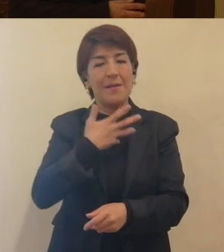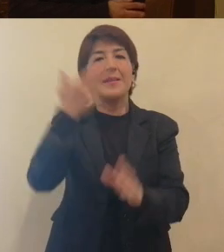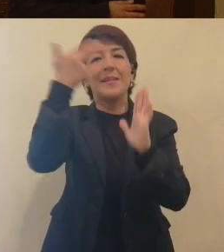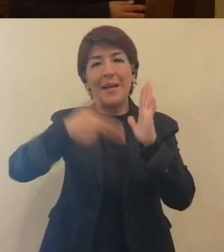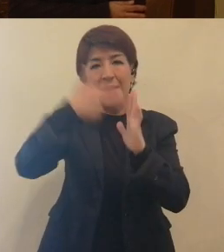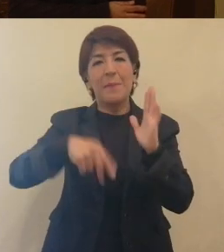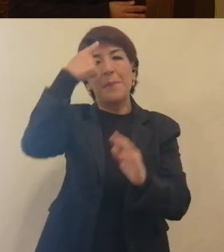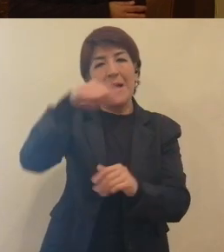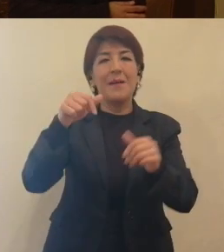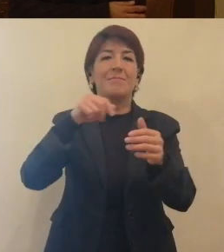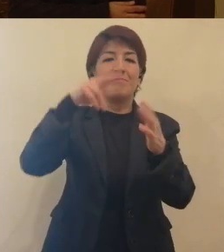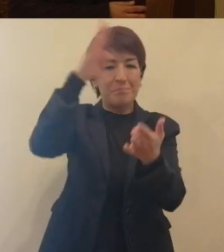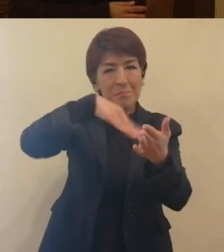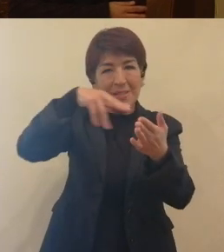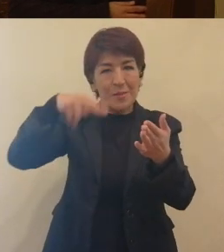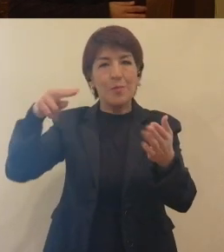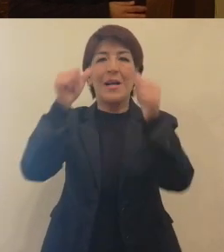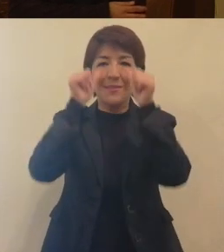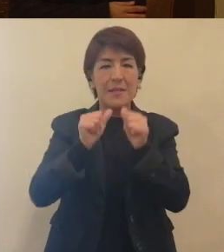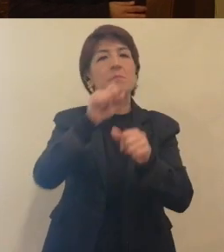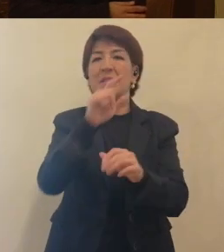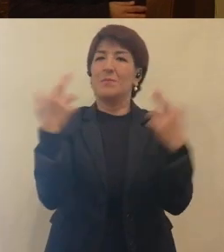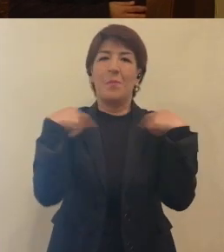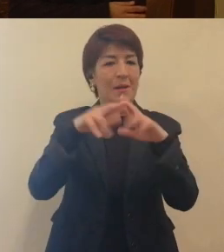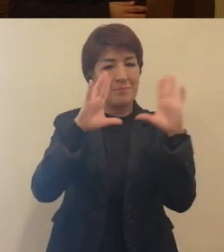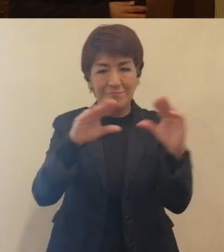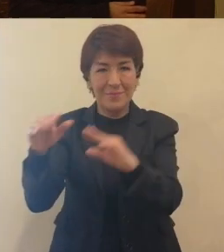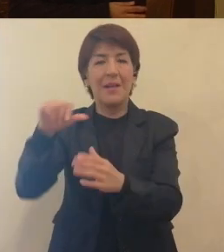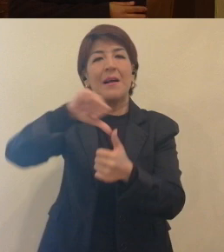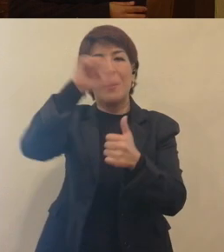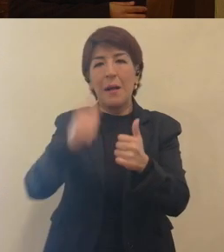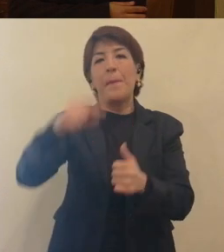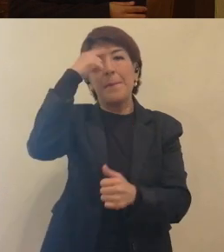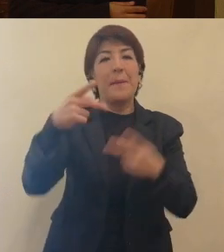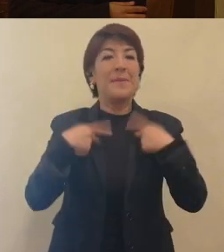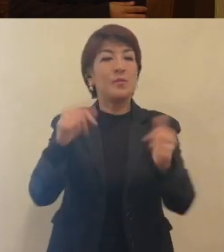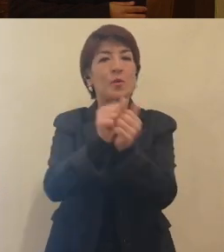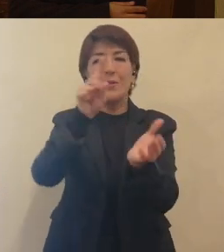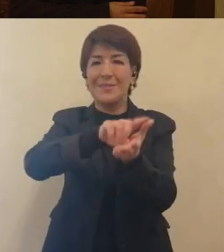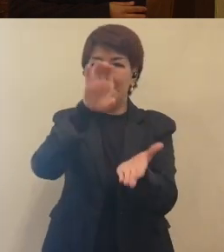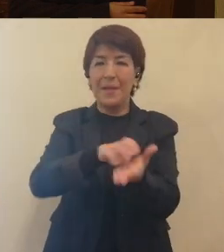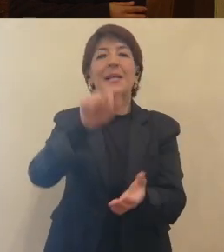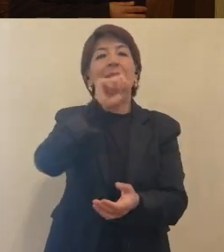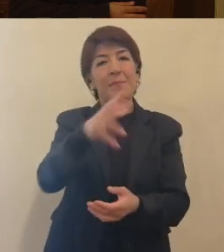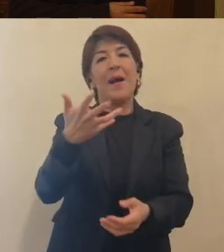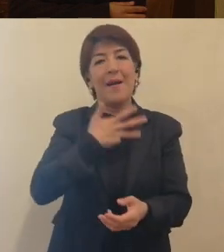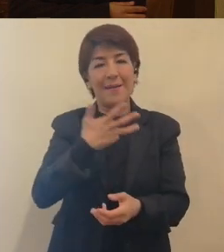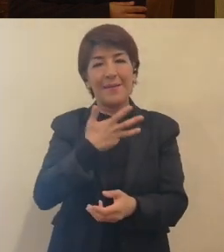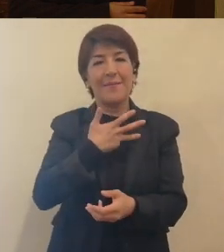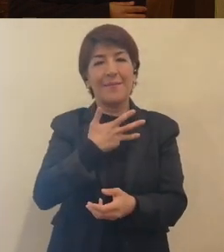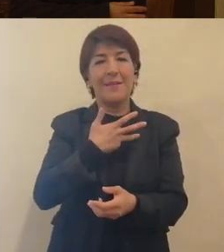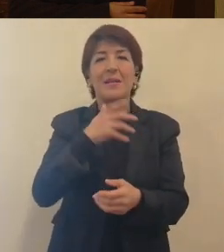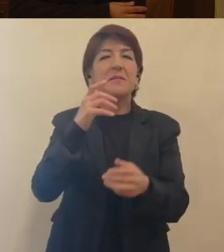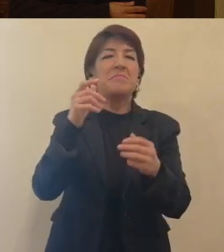también un taller de pinturas siedas, igual, impartido por artistas, para personas con discapacidad. Y vamos a tener